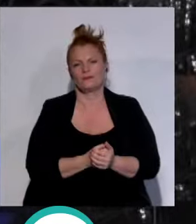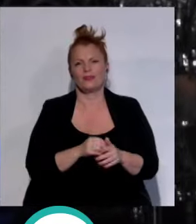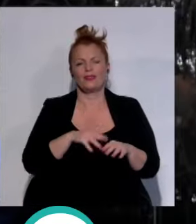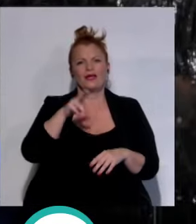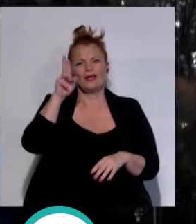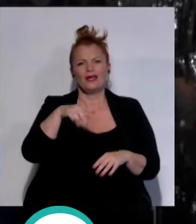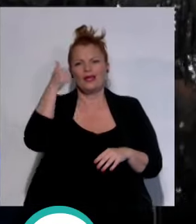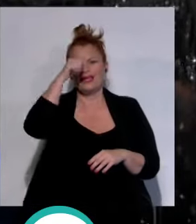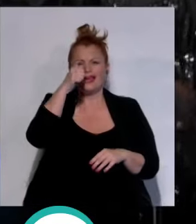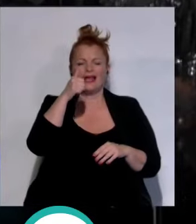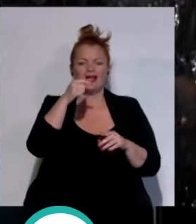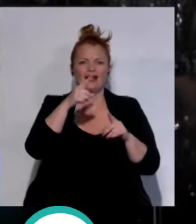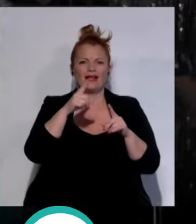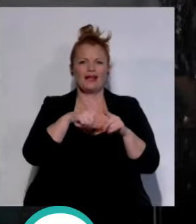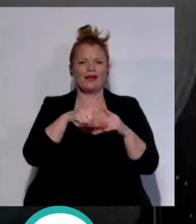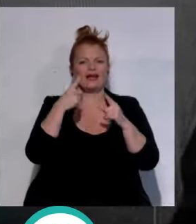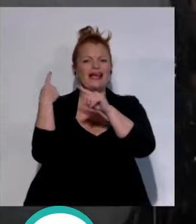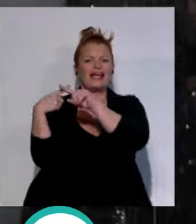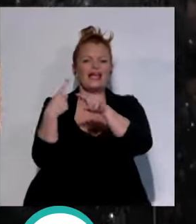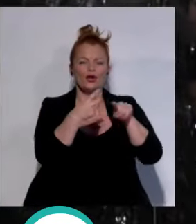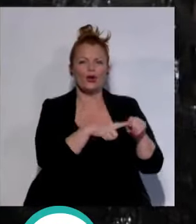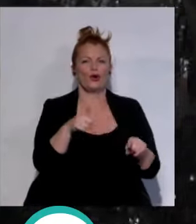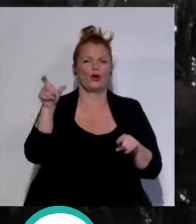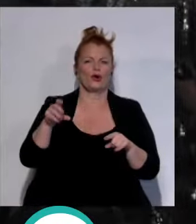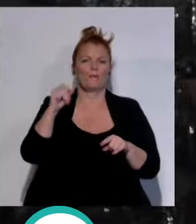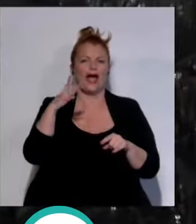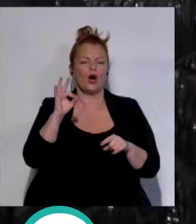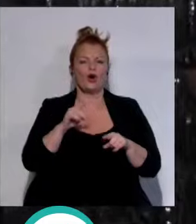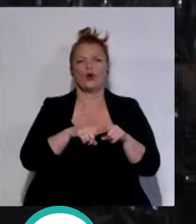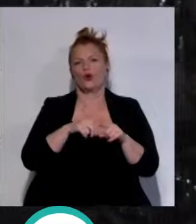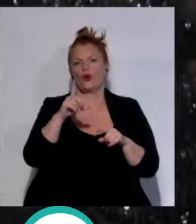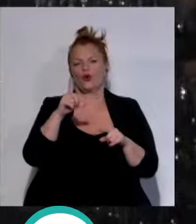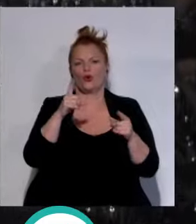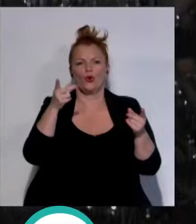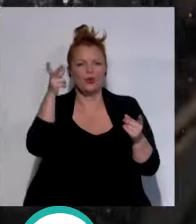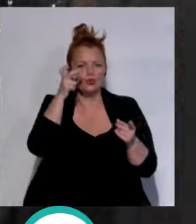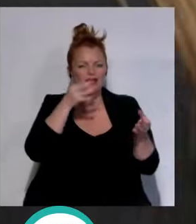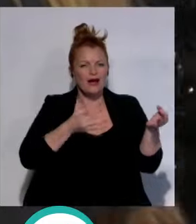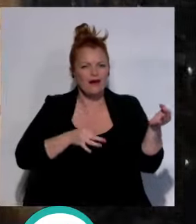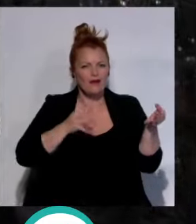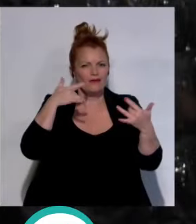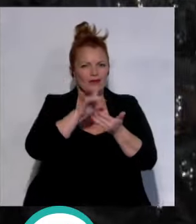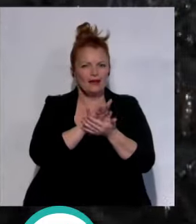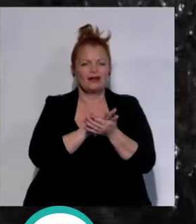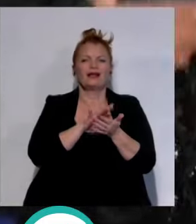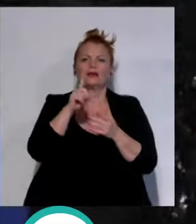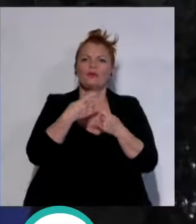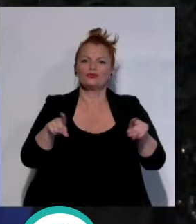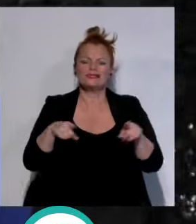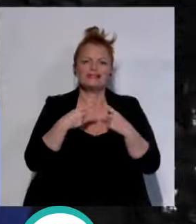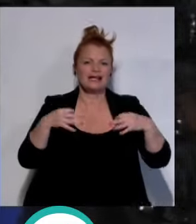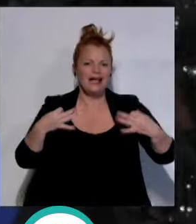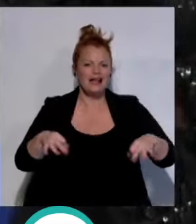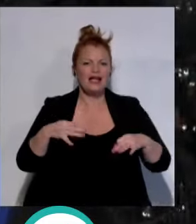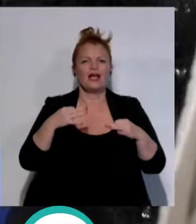por tantos géneros distintos. Paco Lucía lo ha escuchado no solamente de Estellar en el flamenco, sino también lo ha escuchado en la música clásica, en la música